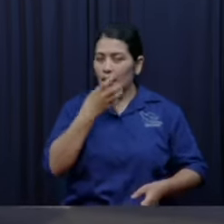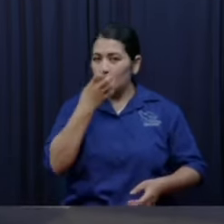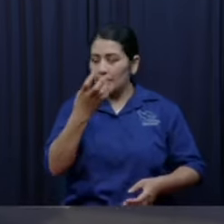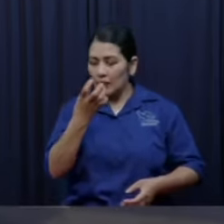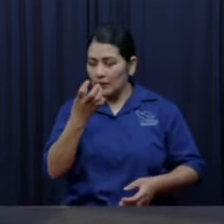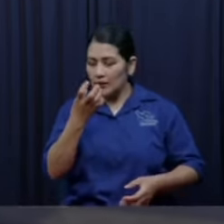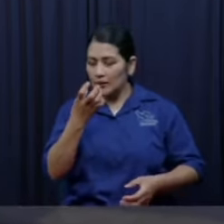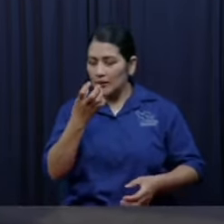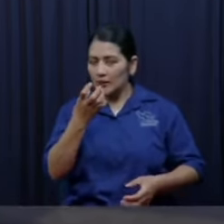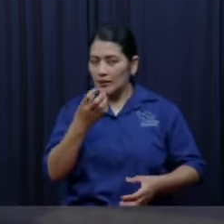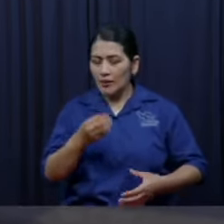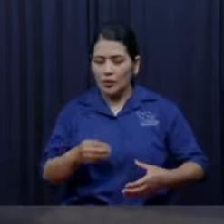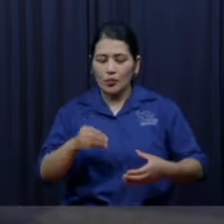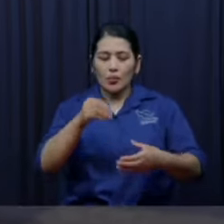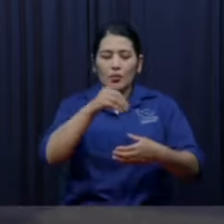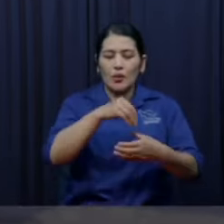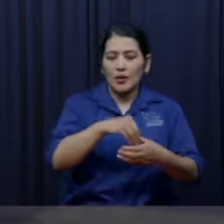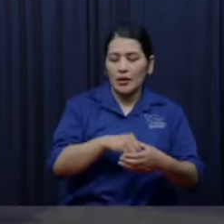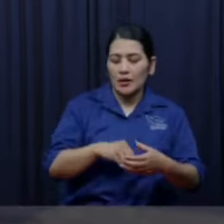bocado de la reina